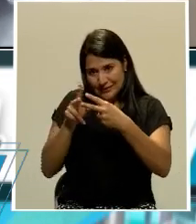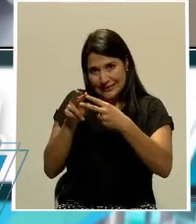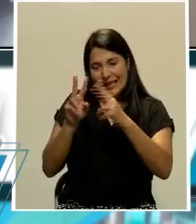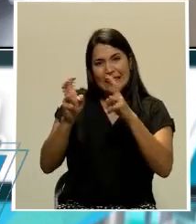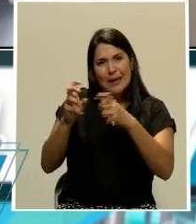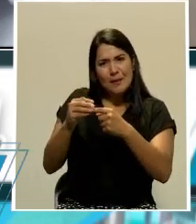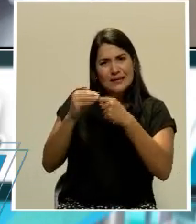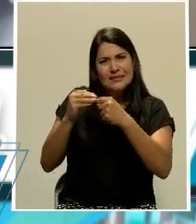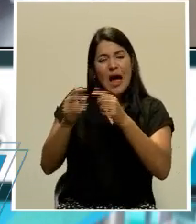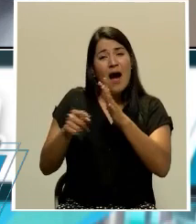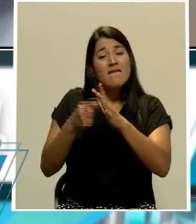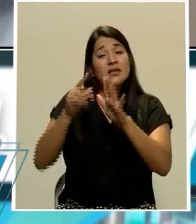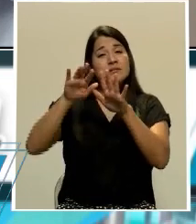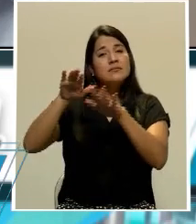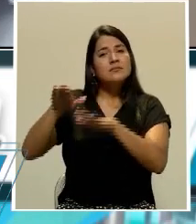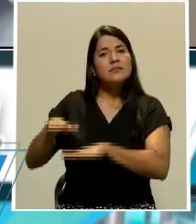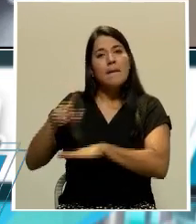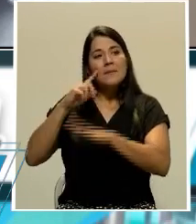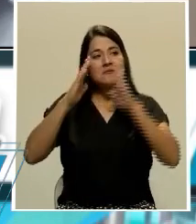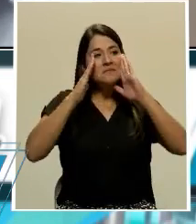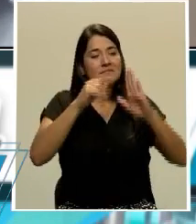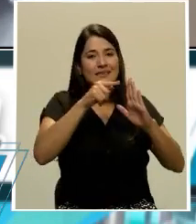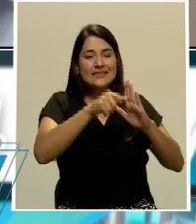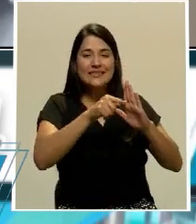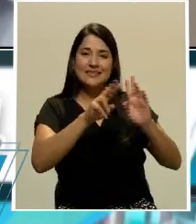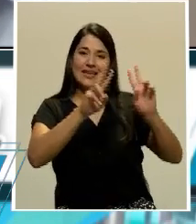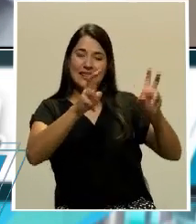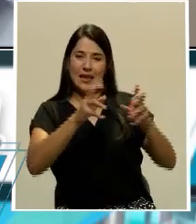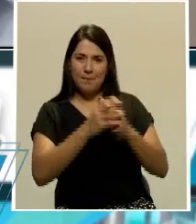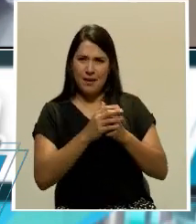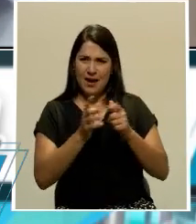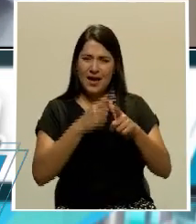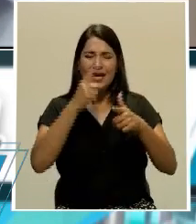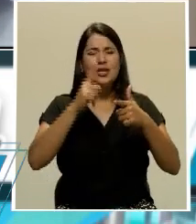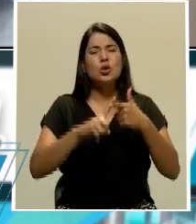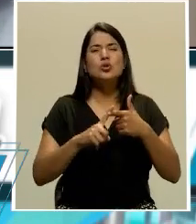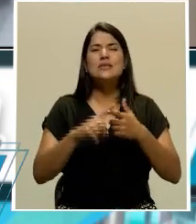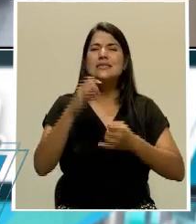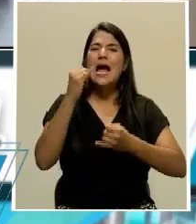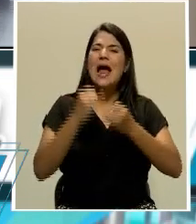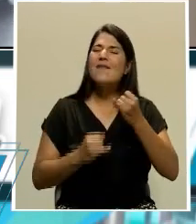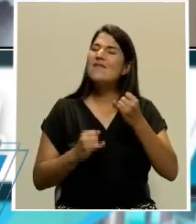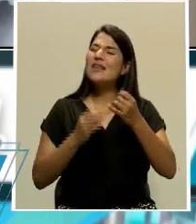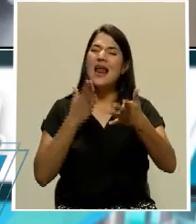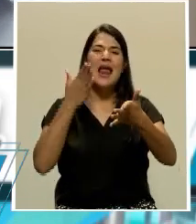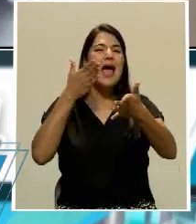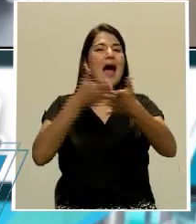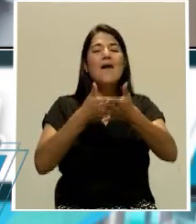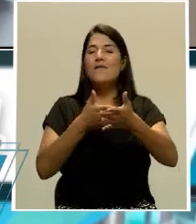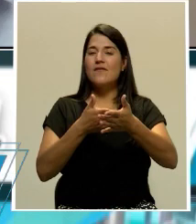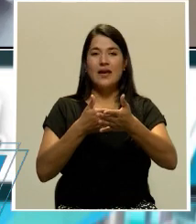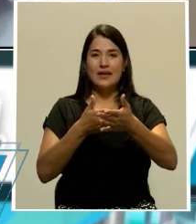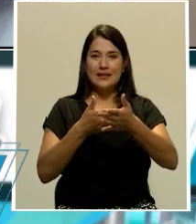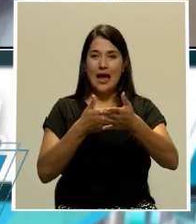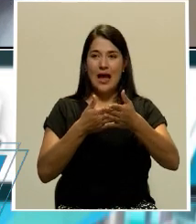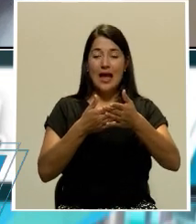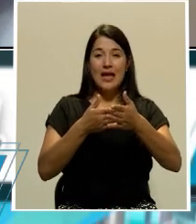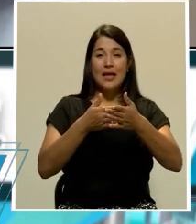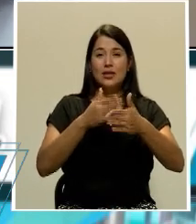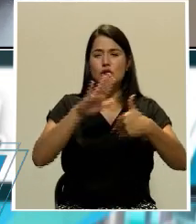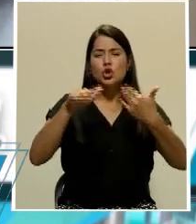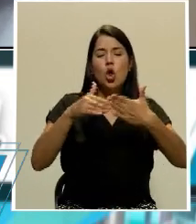tiene esa otra dimensión que termina de enturbiar entonces el discurso, la legitimidad y el margen de maniobra que se tiene desde casa